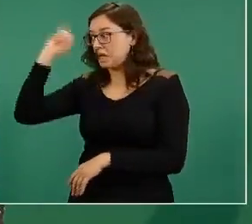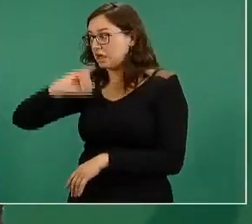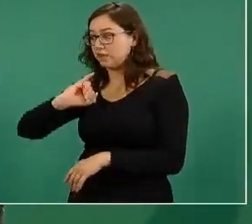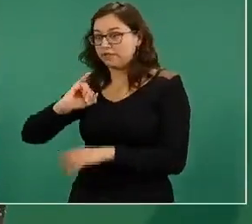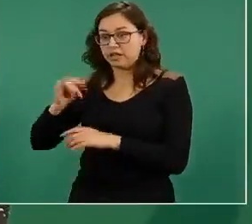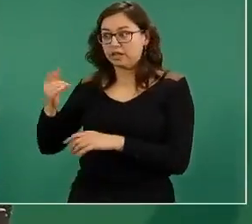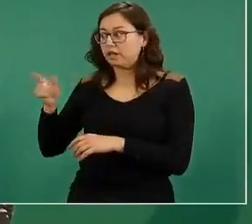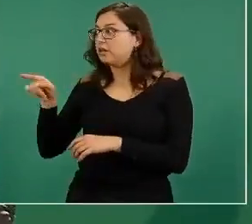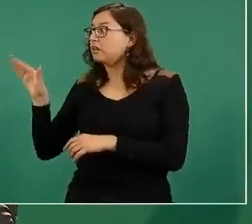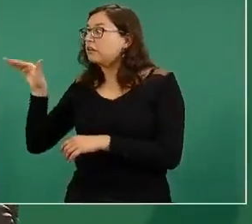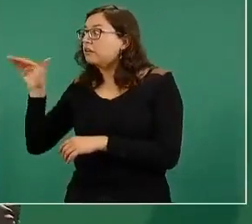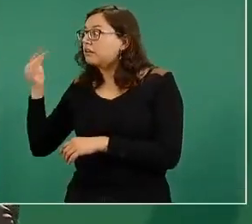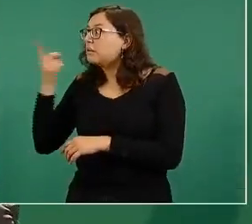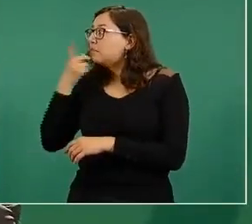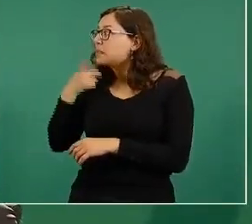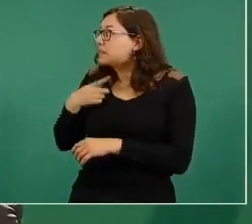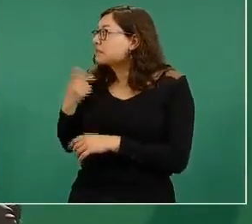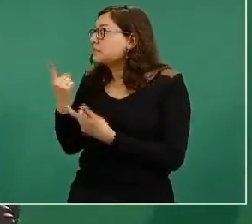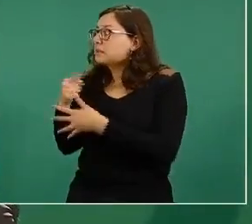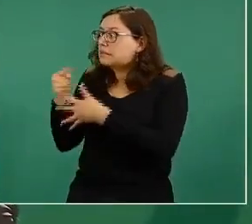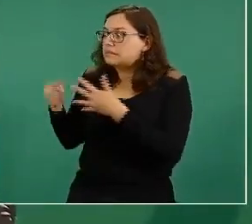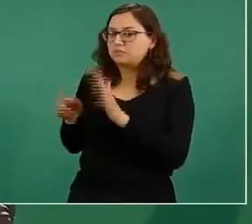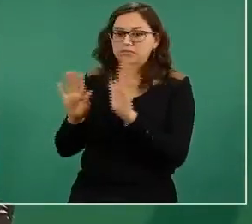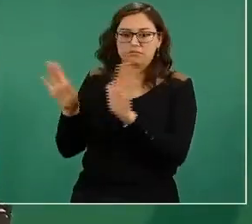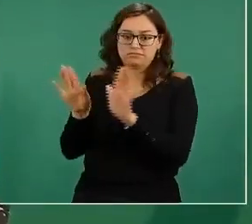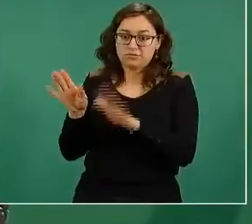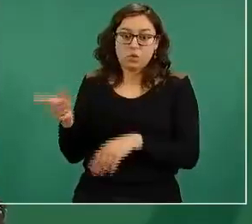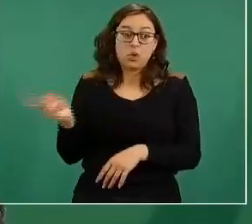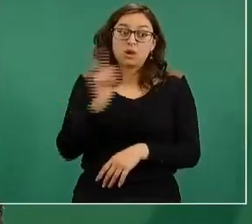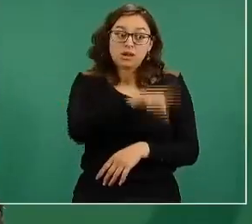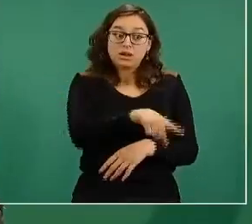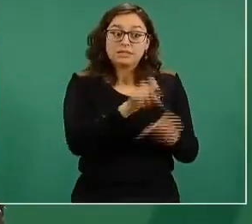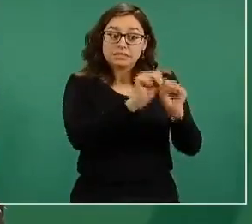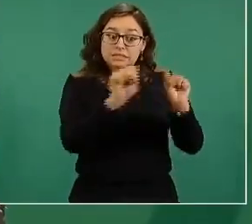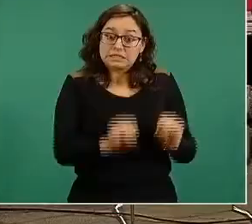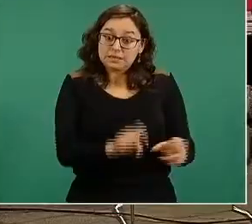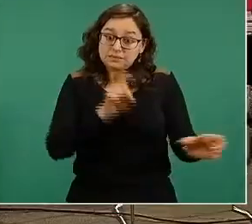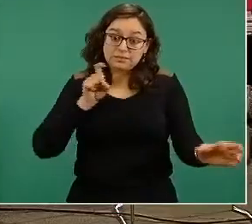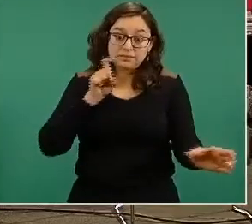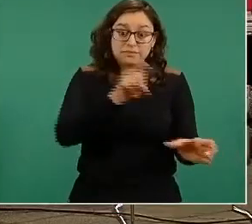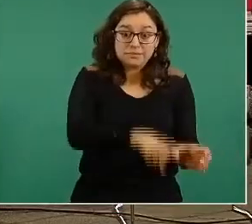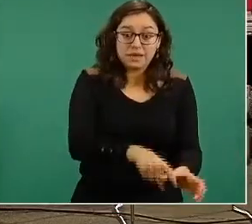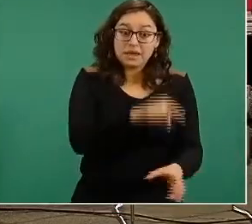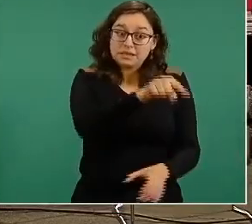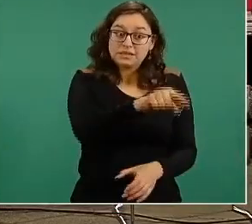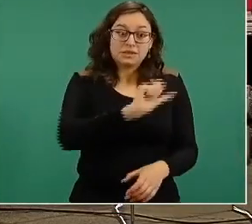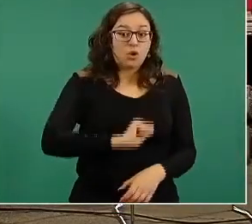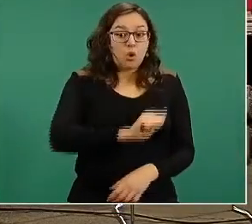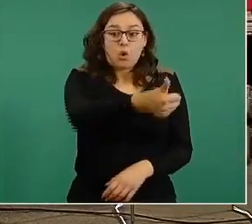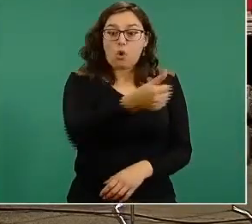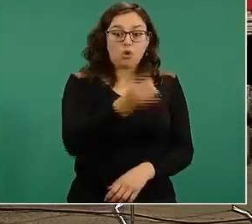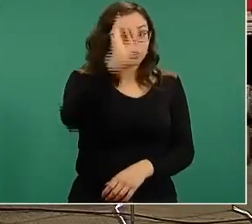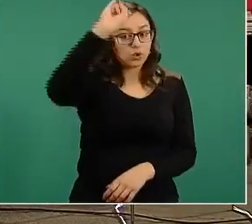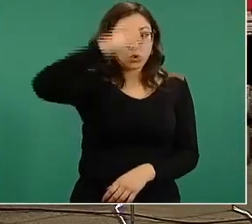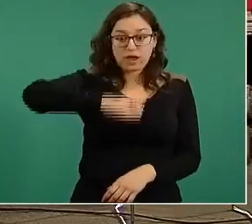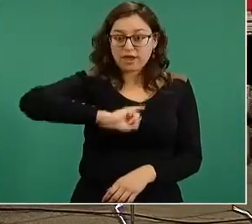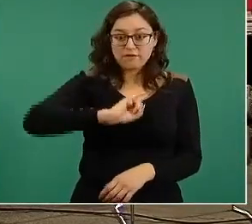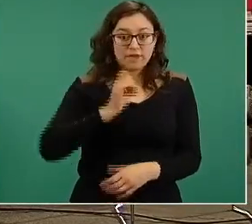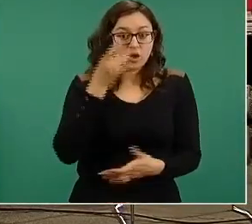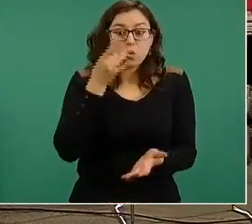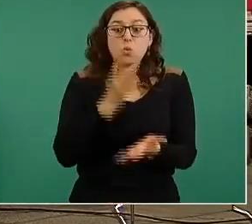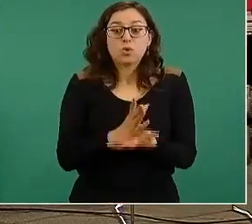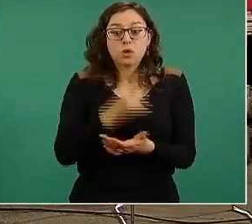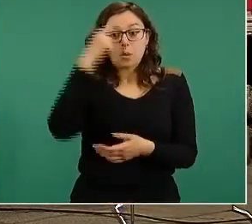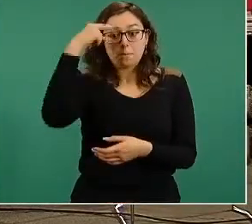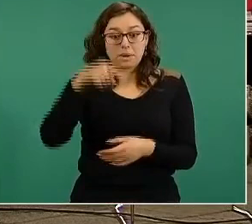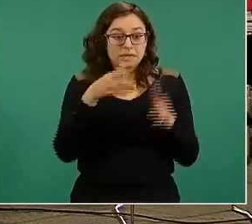entrar al Sistema de Comando de Incidentes de la vacunación, en ese momento mi jefe directo para ese operativo